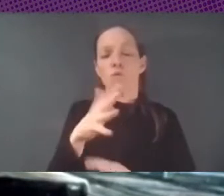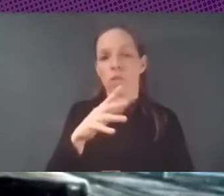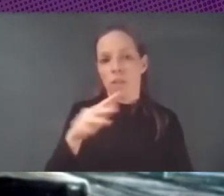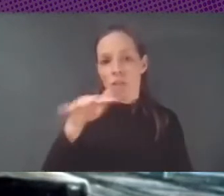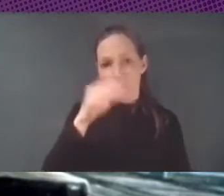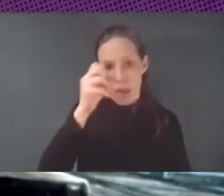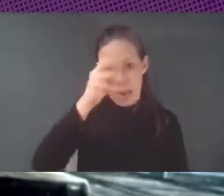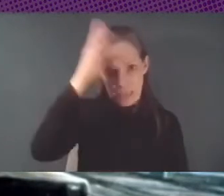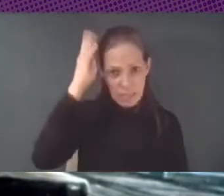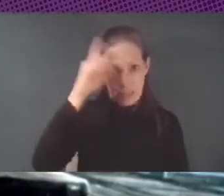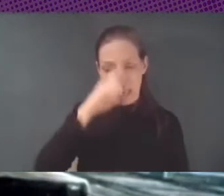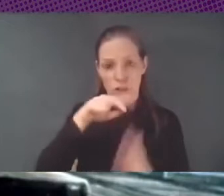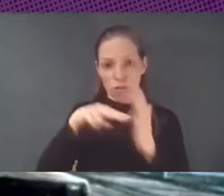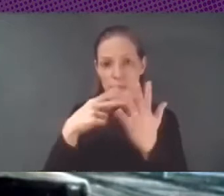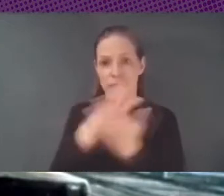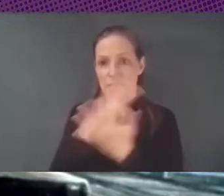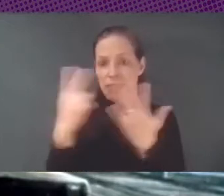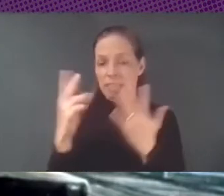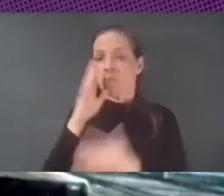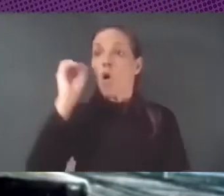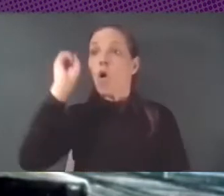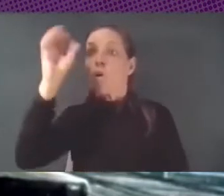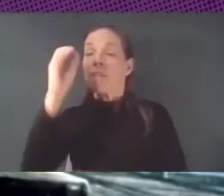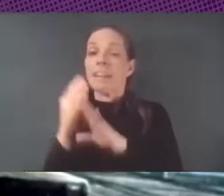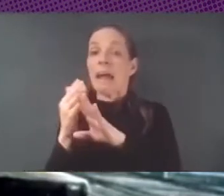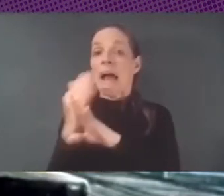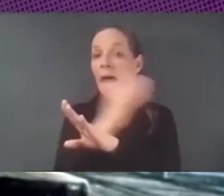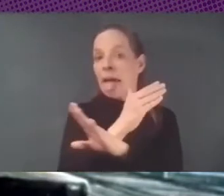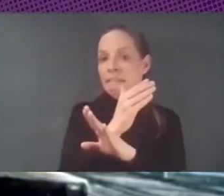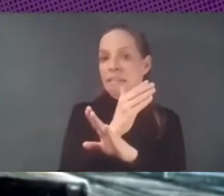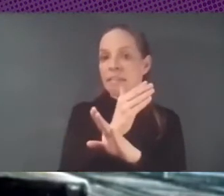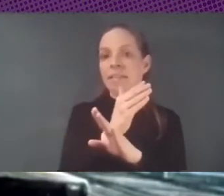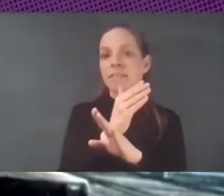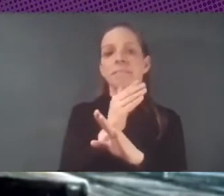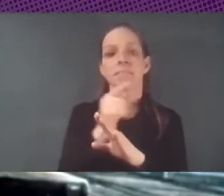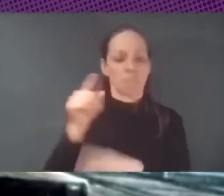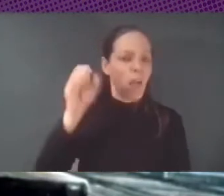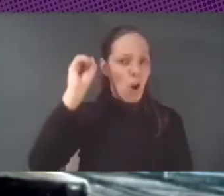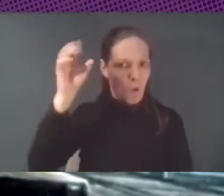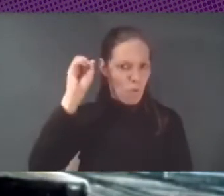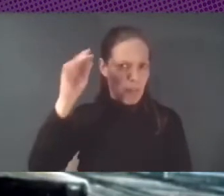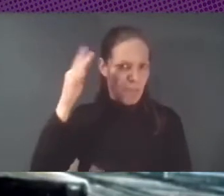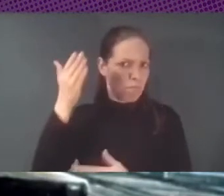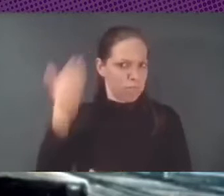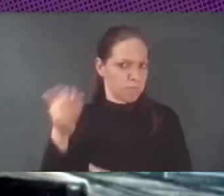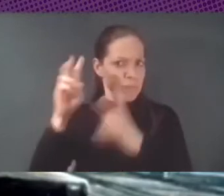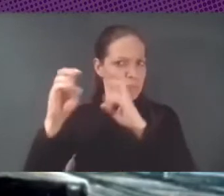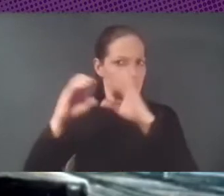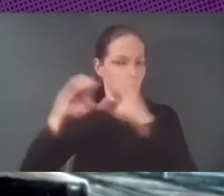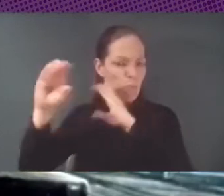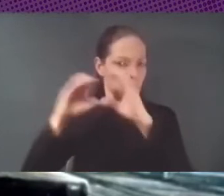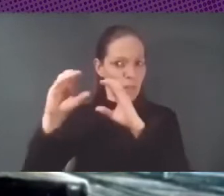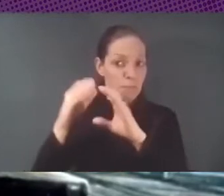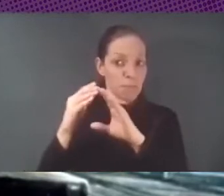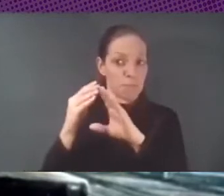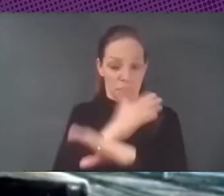preconferencia de ANSIAR, que es una conferencia muy grande de comunicación, un espacio